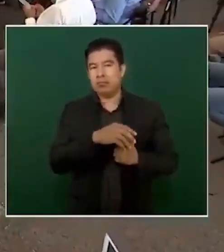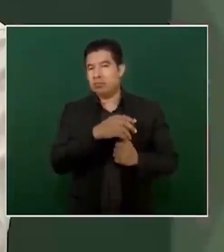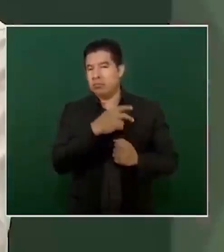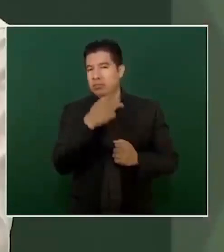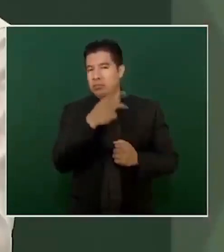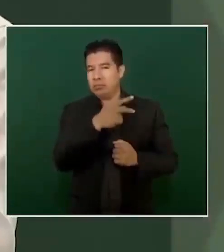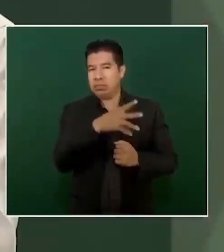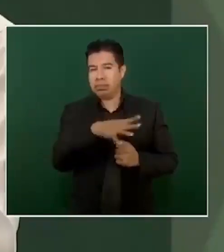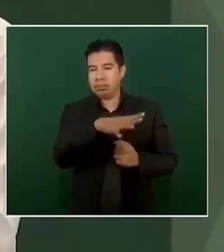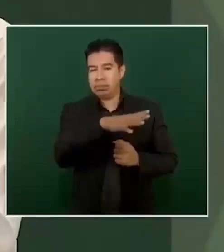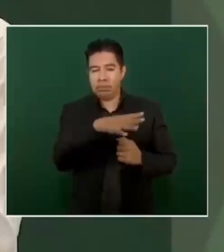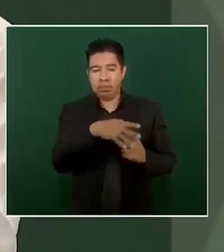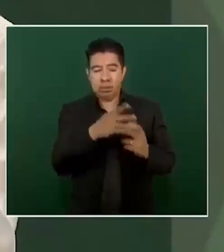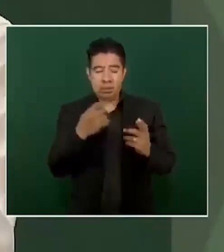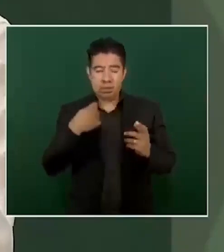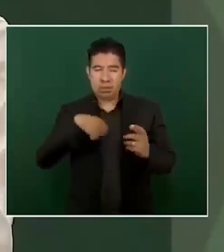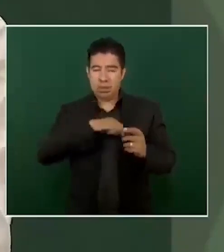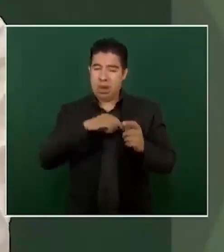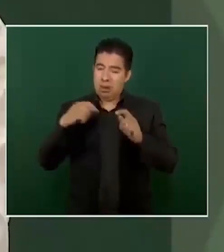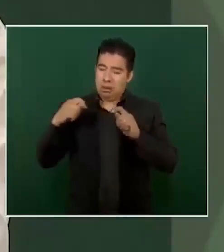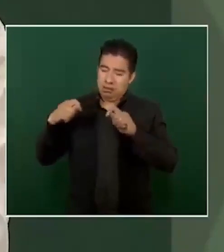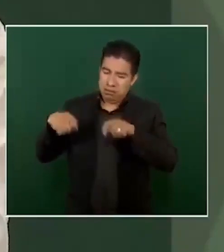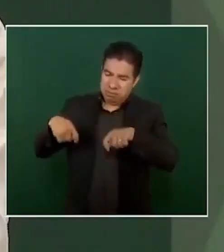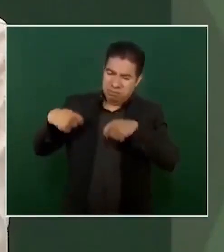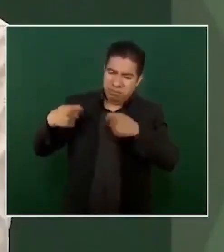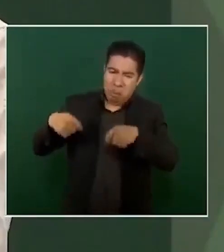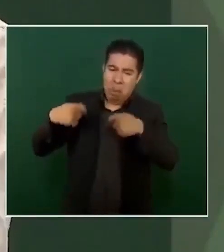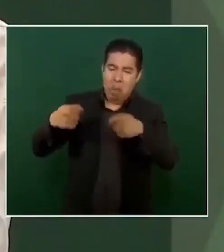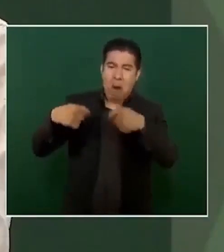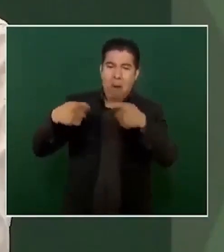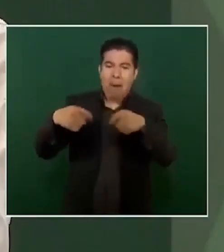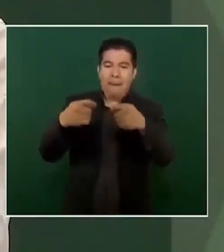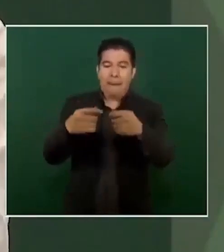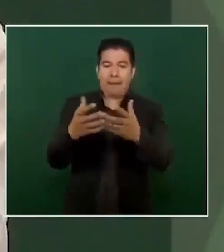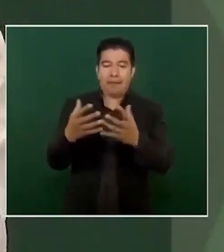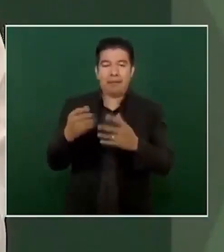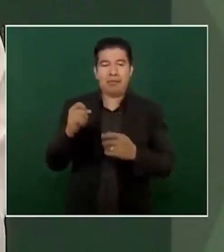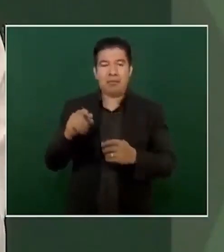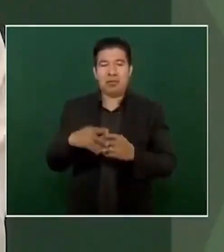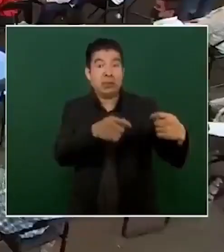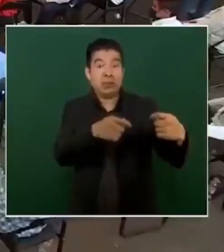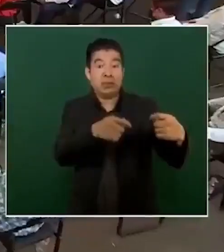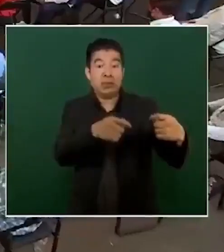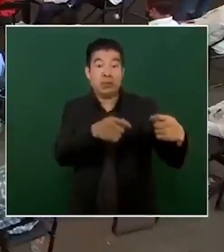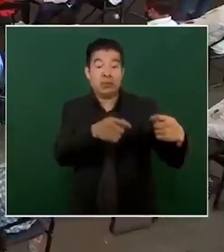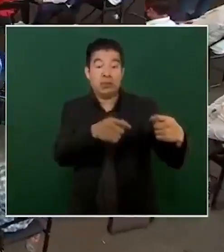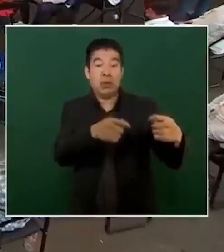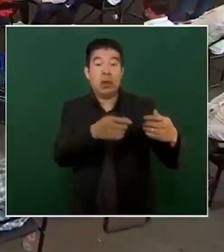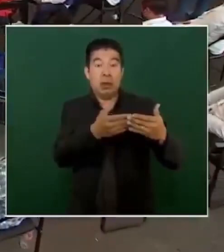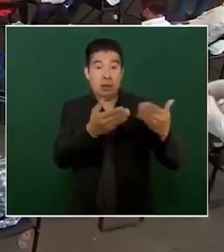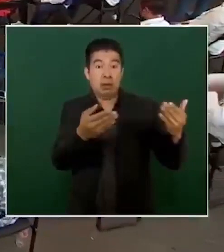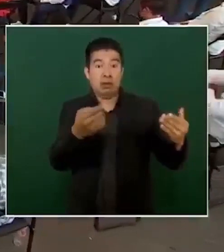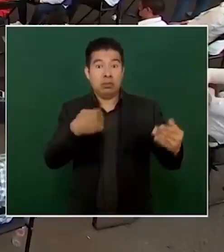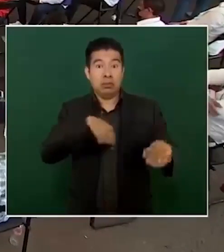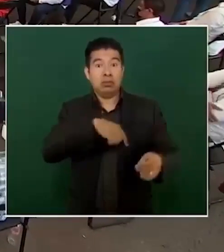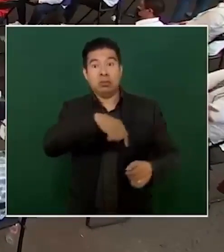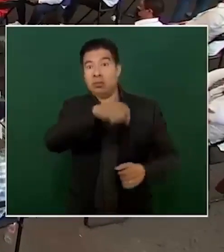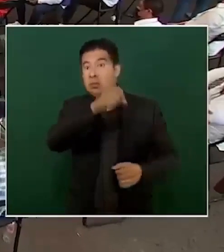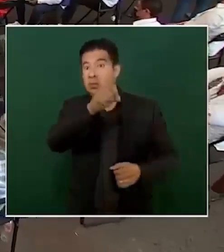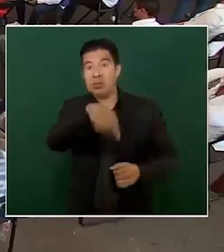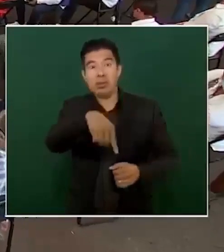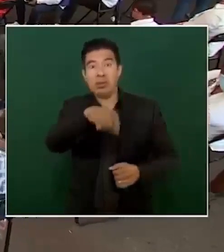la violencia Que heredamos Eso sí No es de ahora Del periodo neoliberal Seguimos teniendo